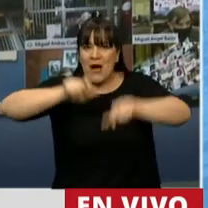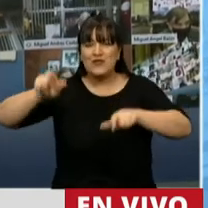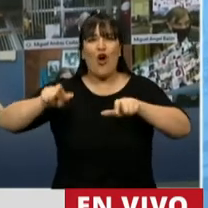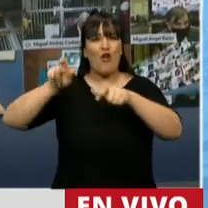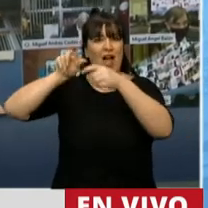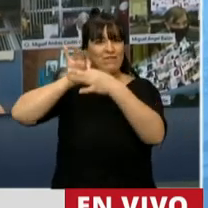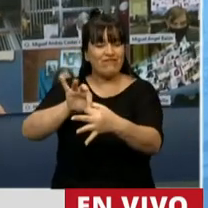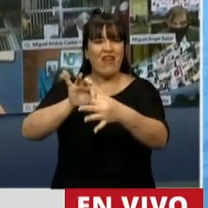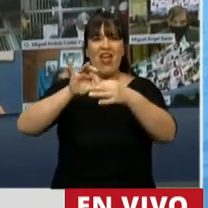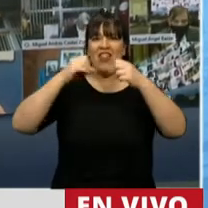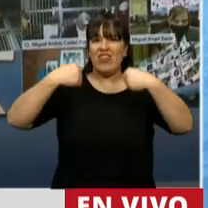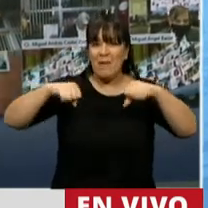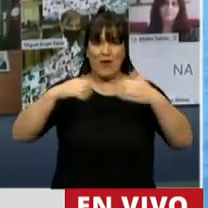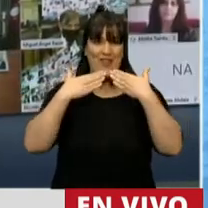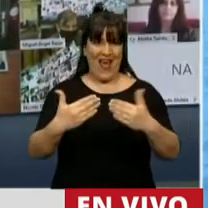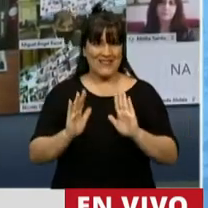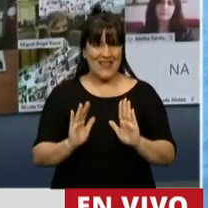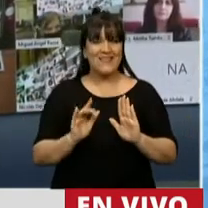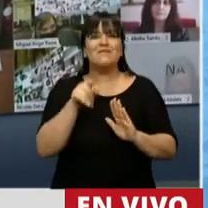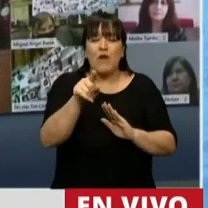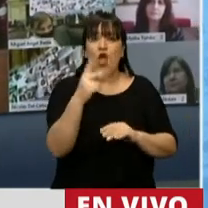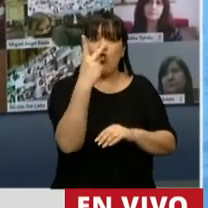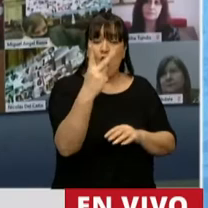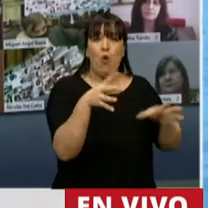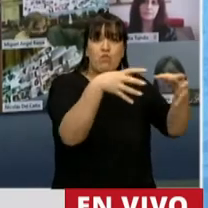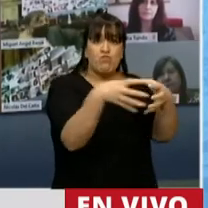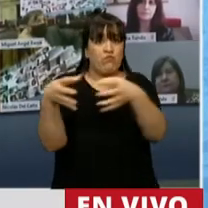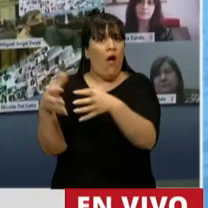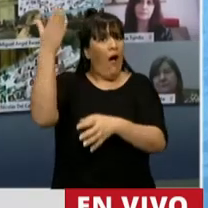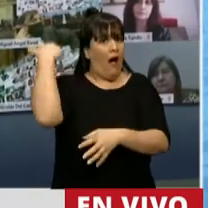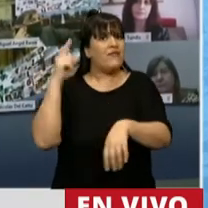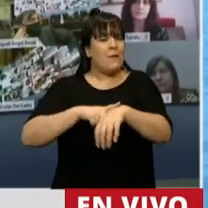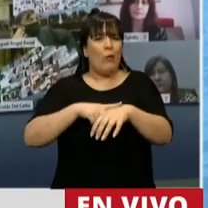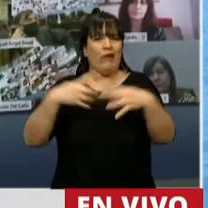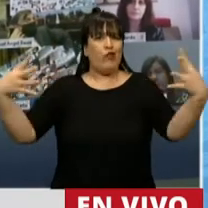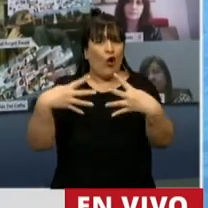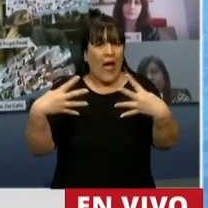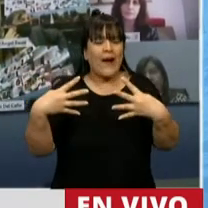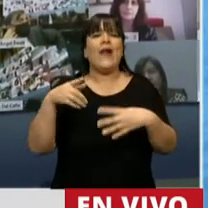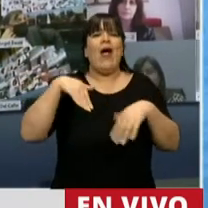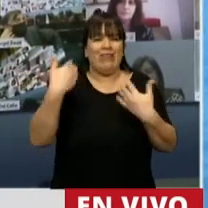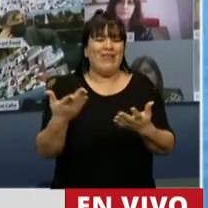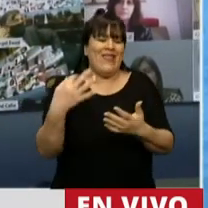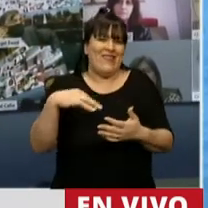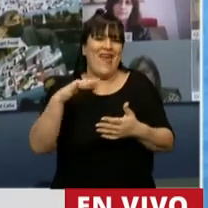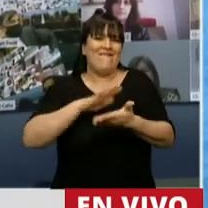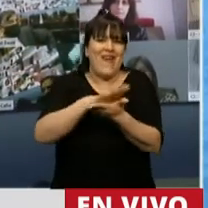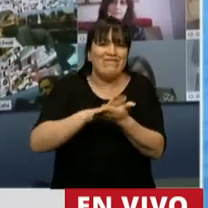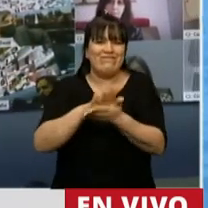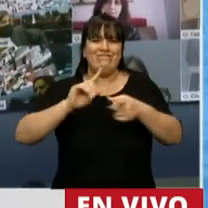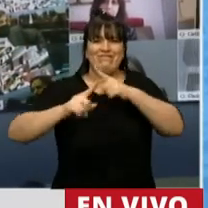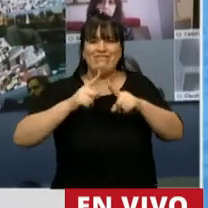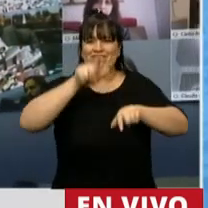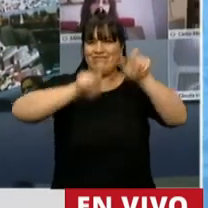del deporte es posible, aún cuando ha habido dos pueblos que estuvieron en guerra y se tiene que reconstruir ese vínculo. Y eso ocurrió,